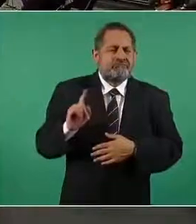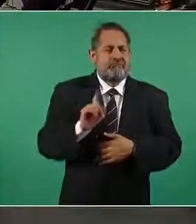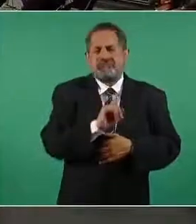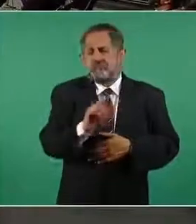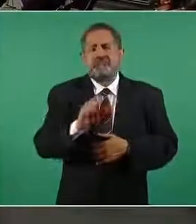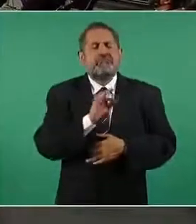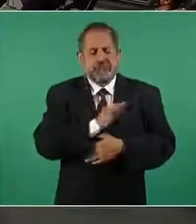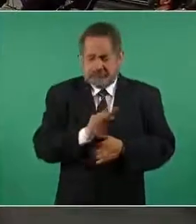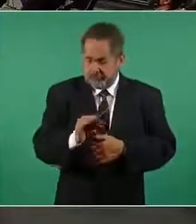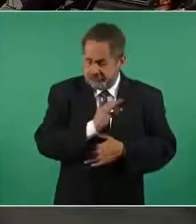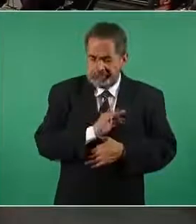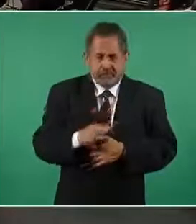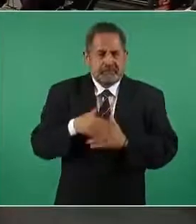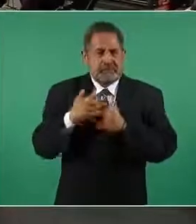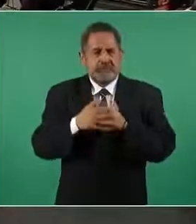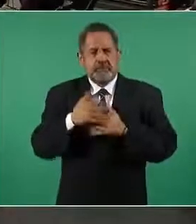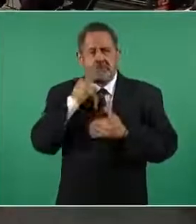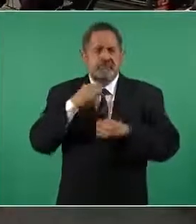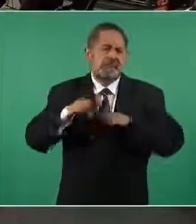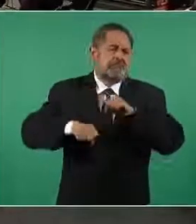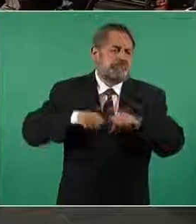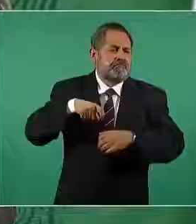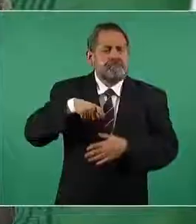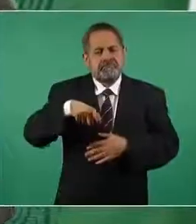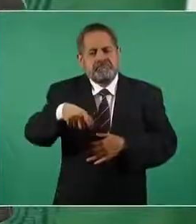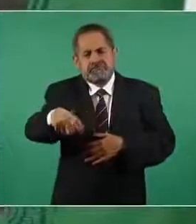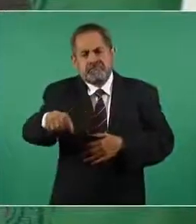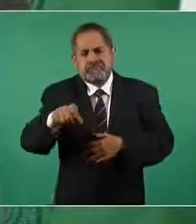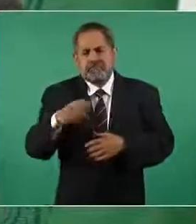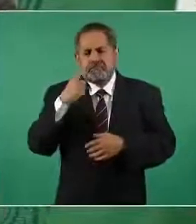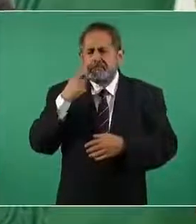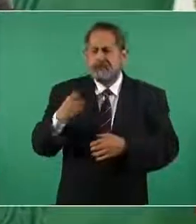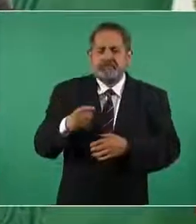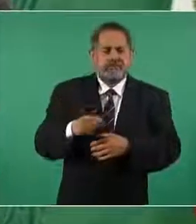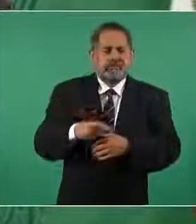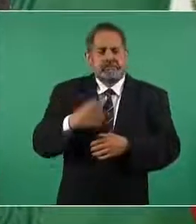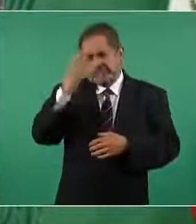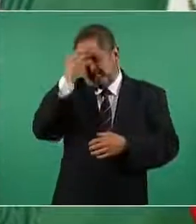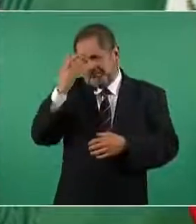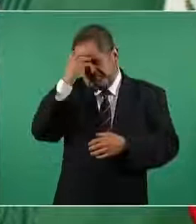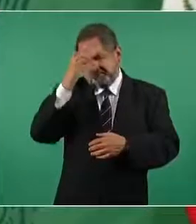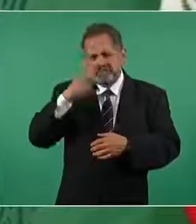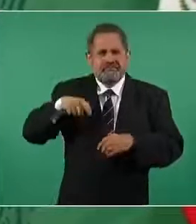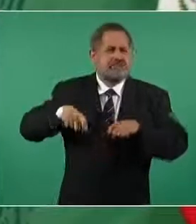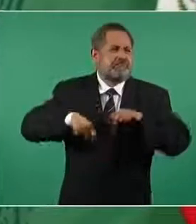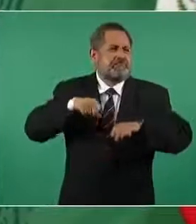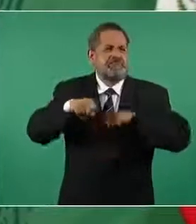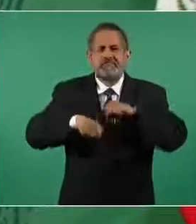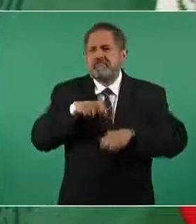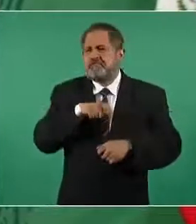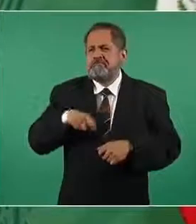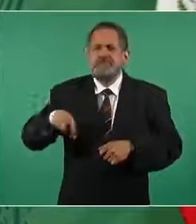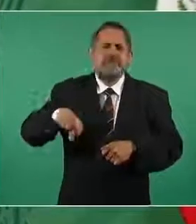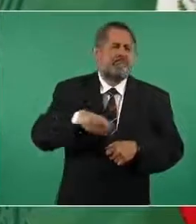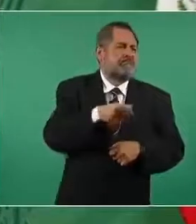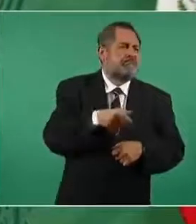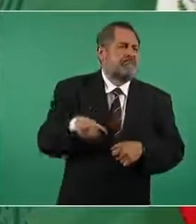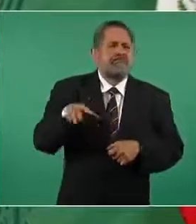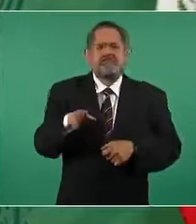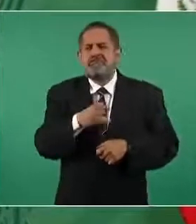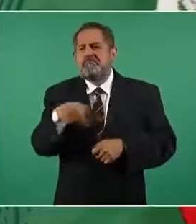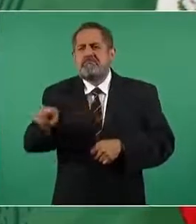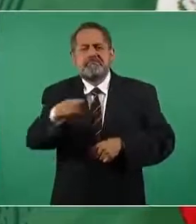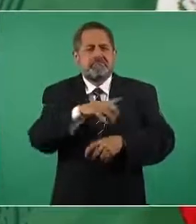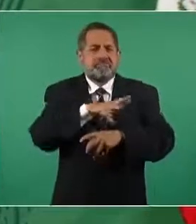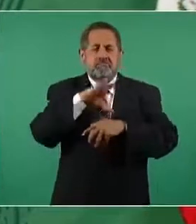usar la bicicleta para recorrer todo Chapultepec y visitar museos